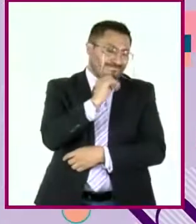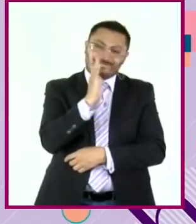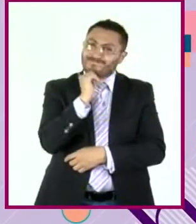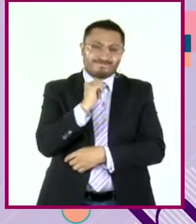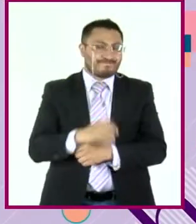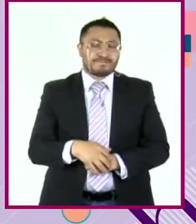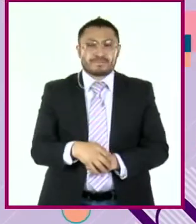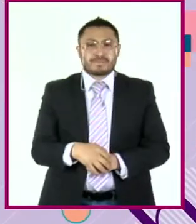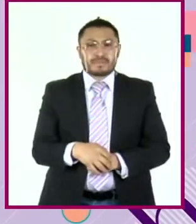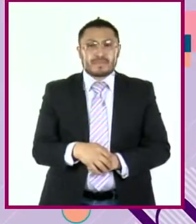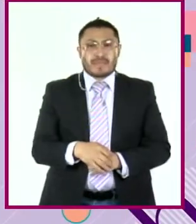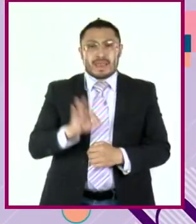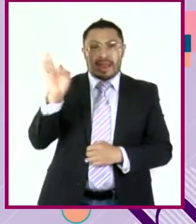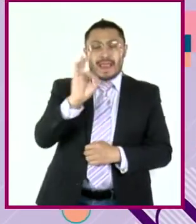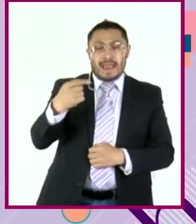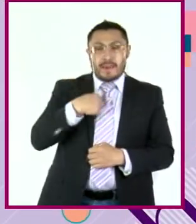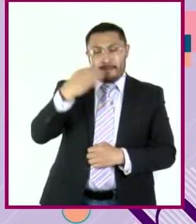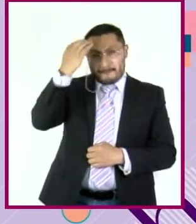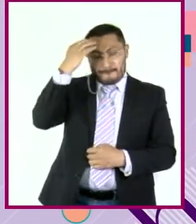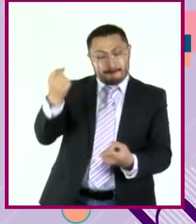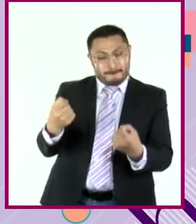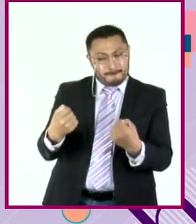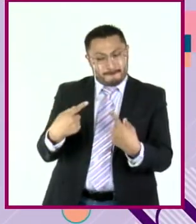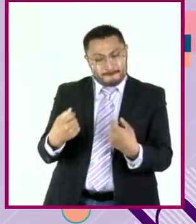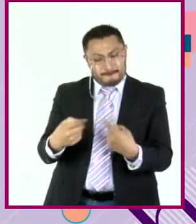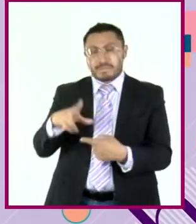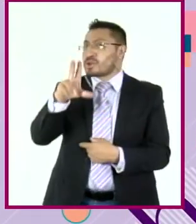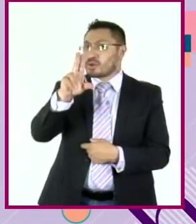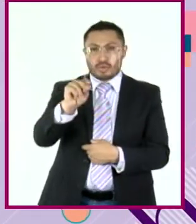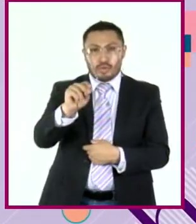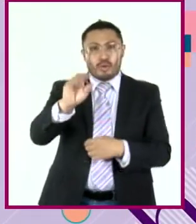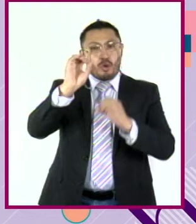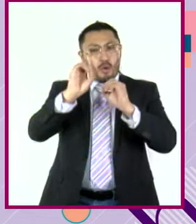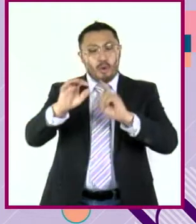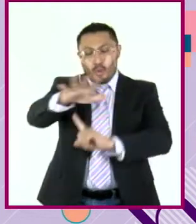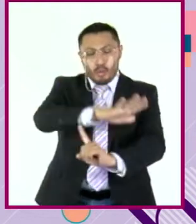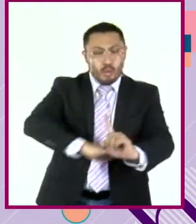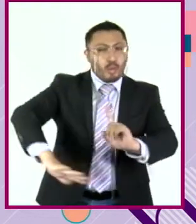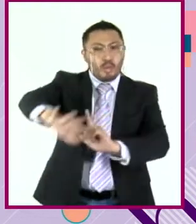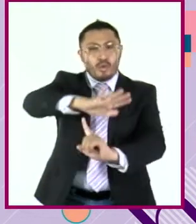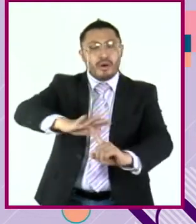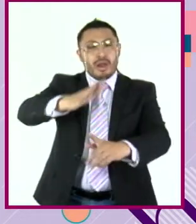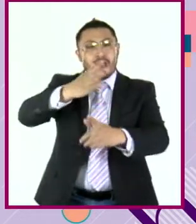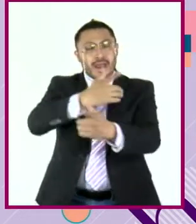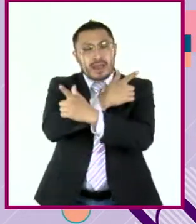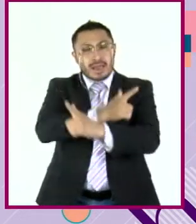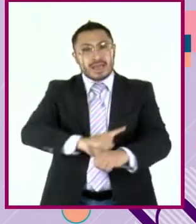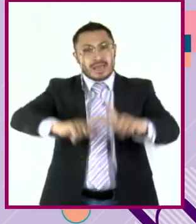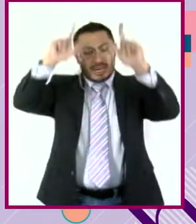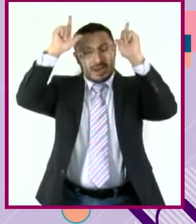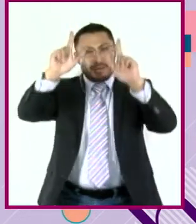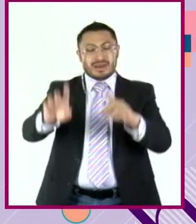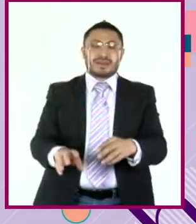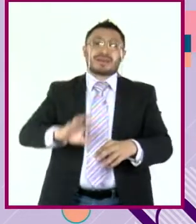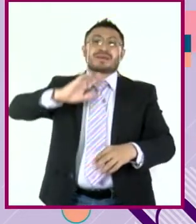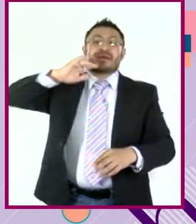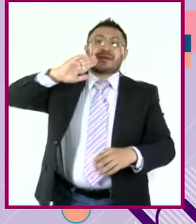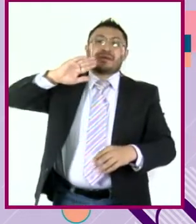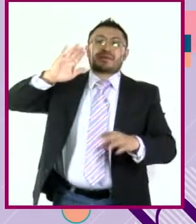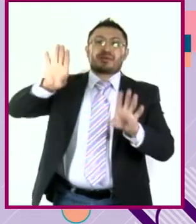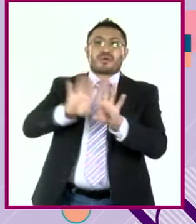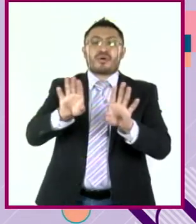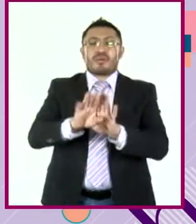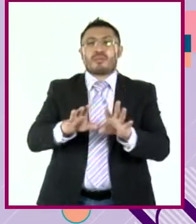Si no me conozco ni a mí mismo, ni al mundo en que vivo, mi libertad se estrellará una y otra vez